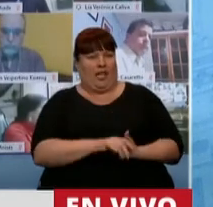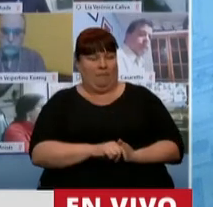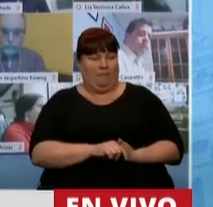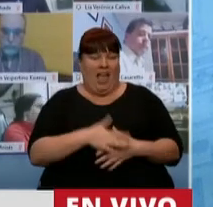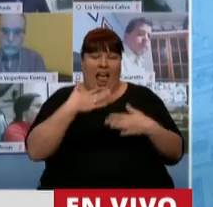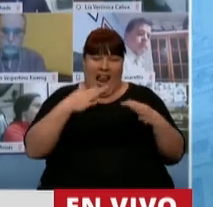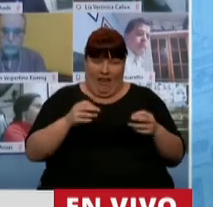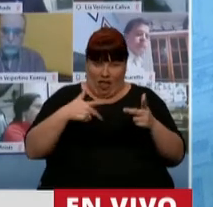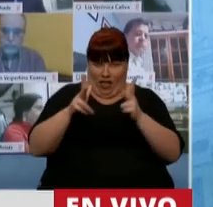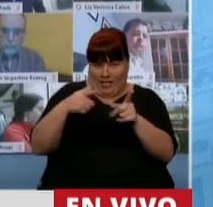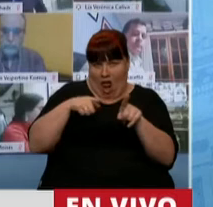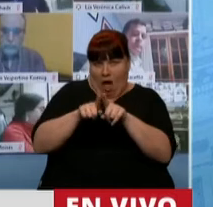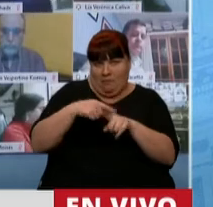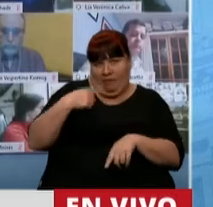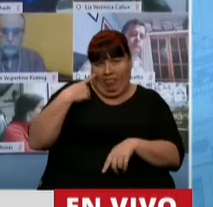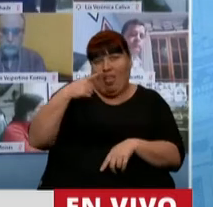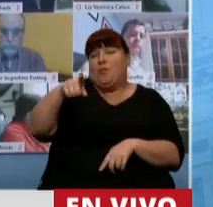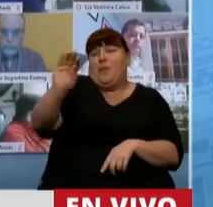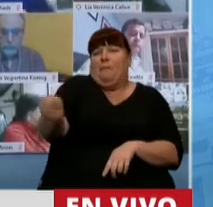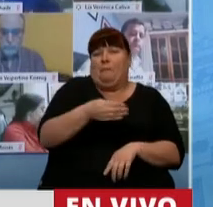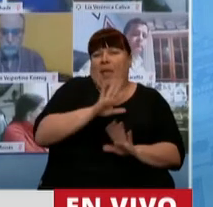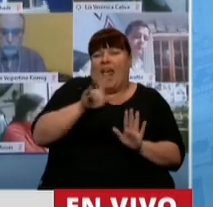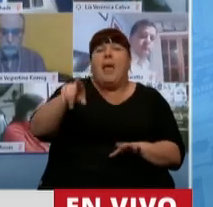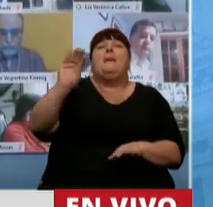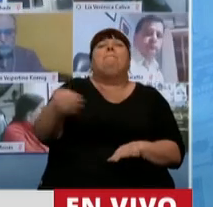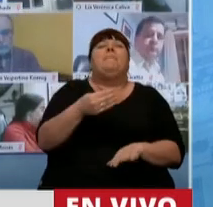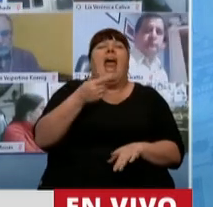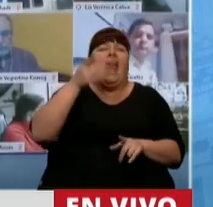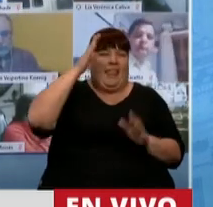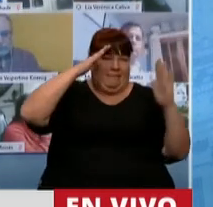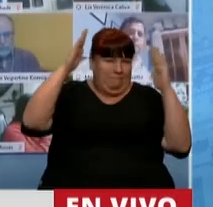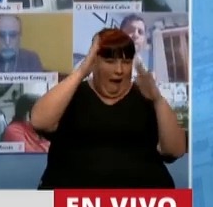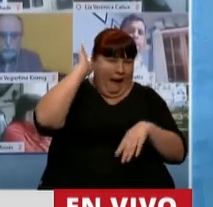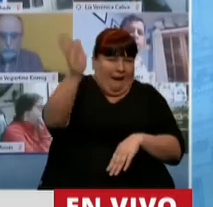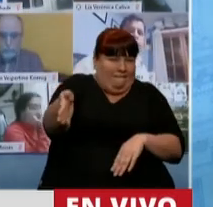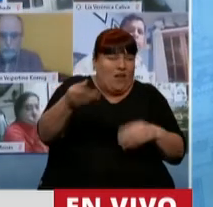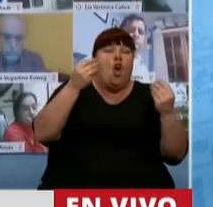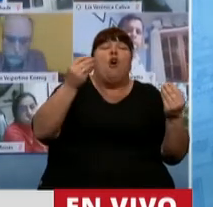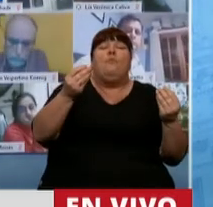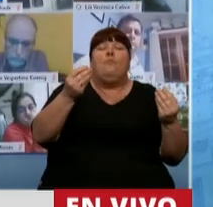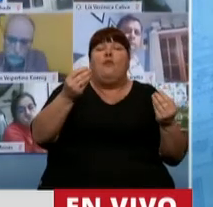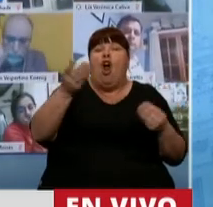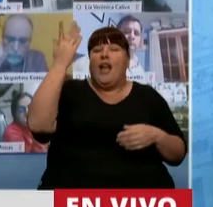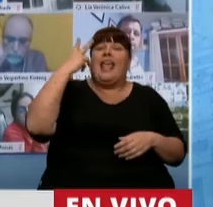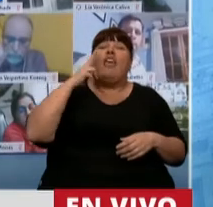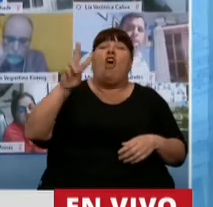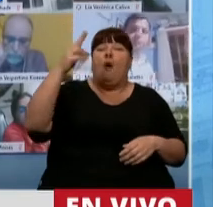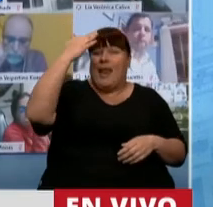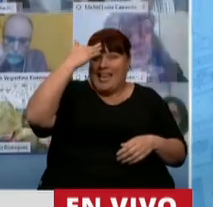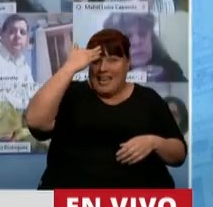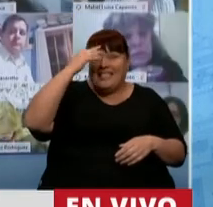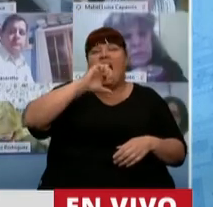Modestamente yo les diría lo mismo, muchachos, perdieron, y perdieron por paliza, porque en el 2015